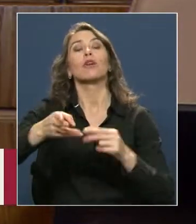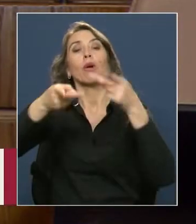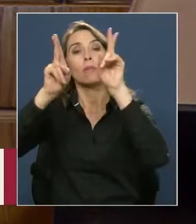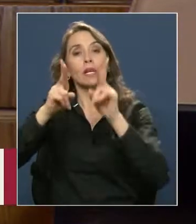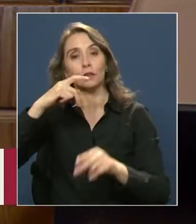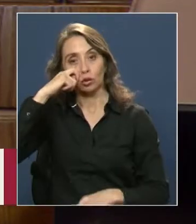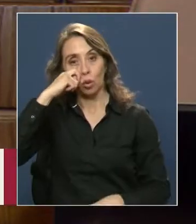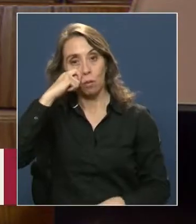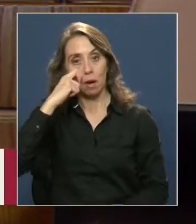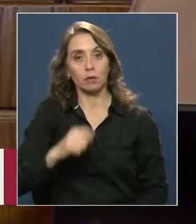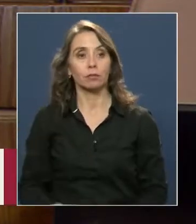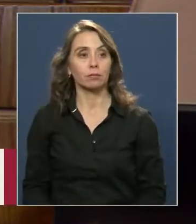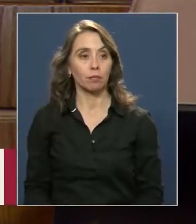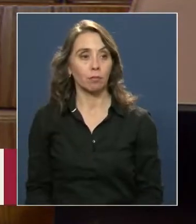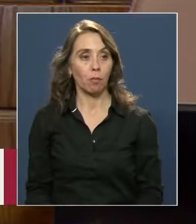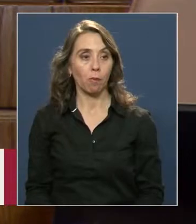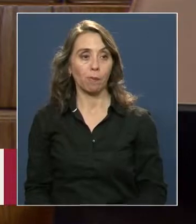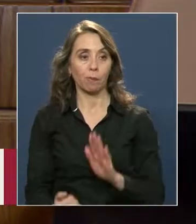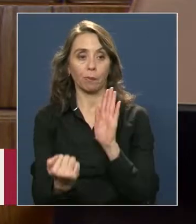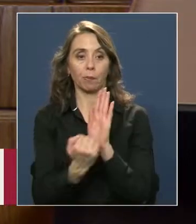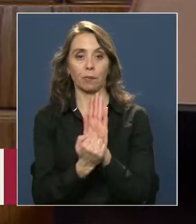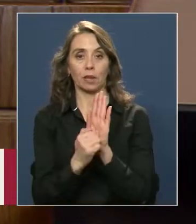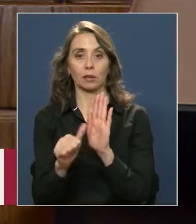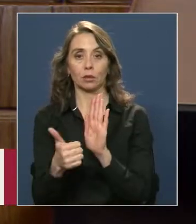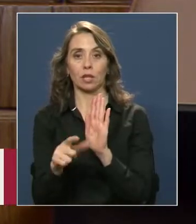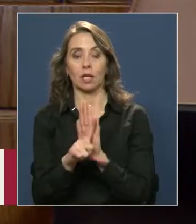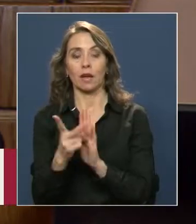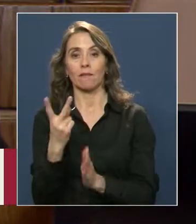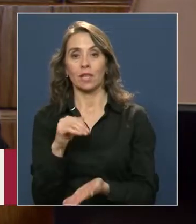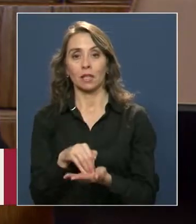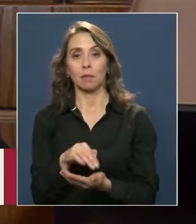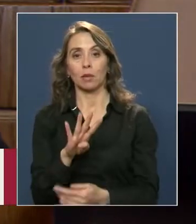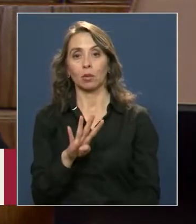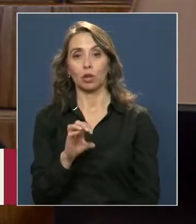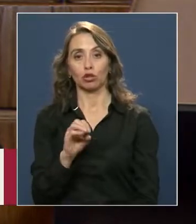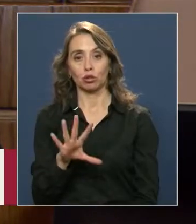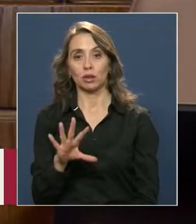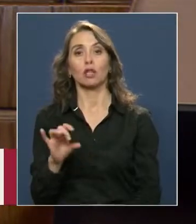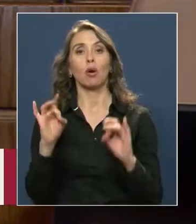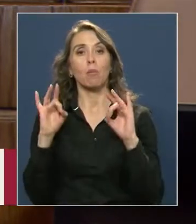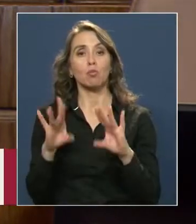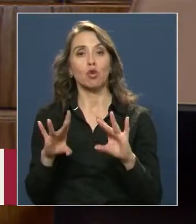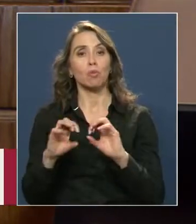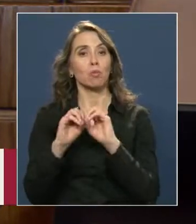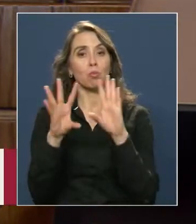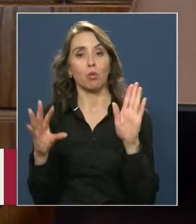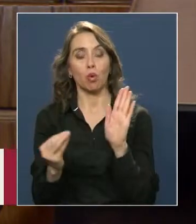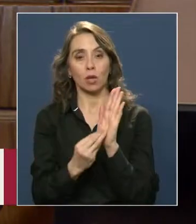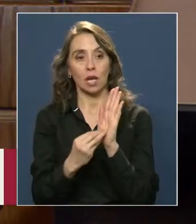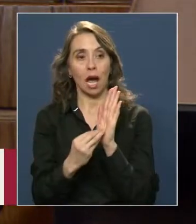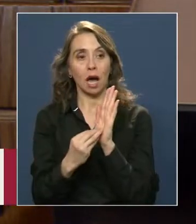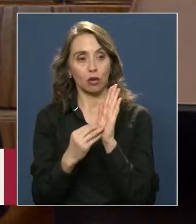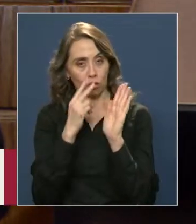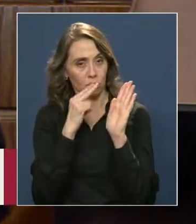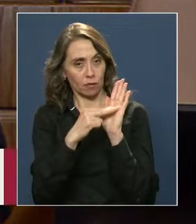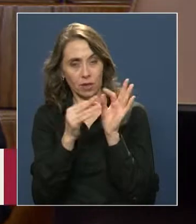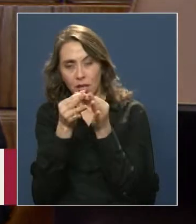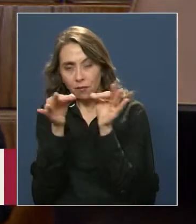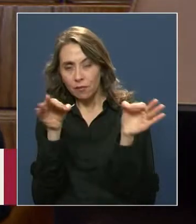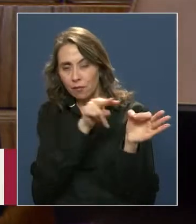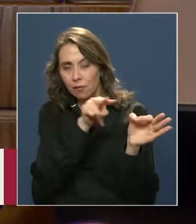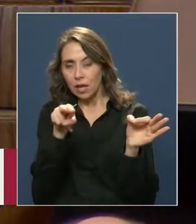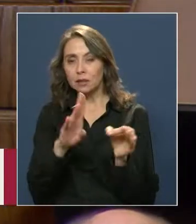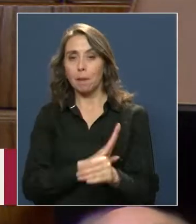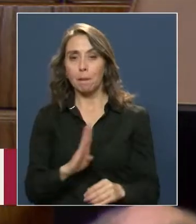Por otro lado, el artículo sexto de la ley 20.405 establece de manera clara, prístina, que los